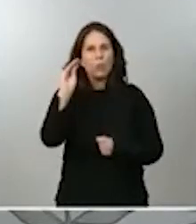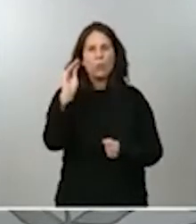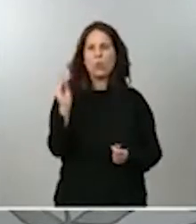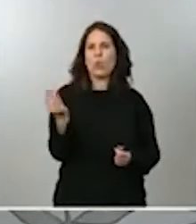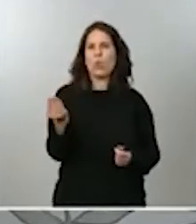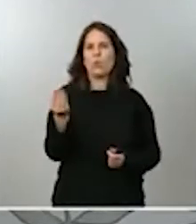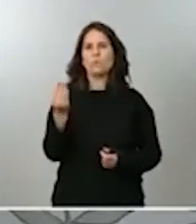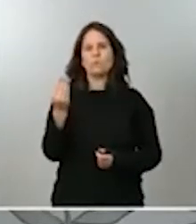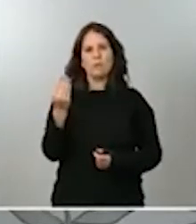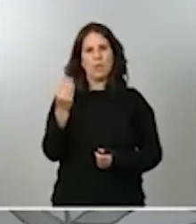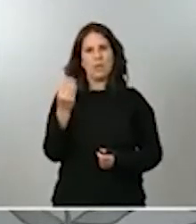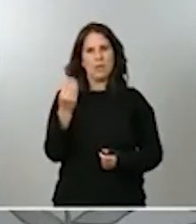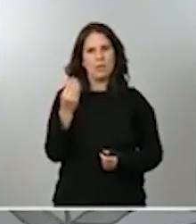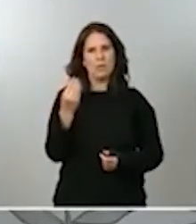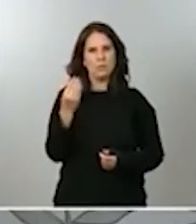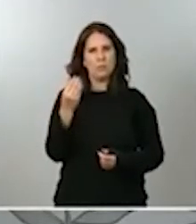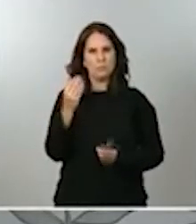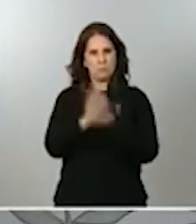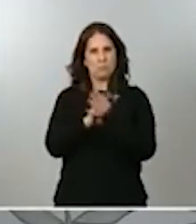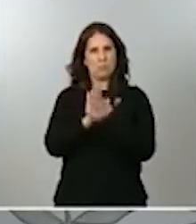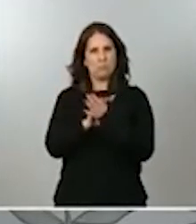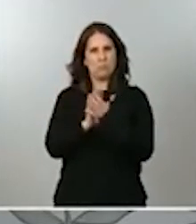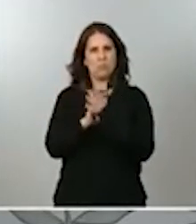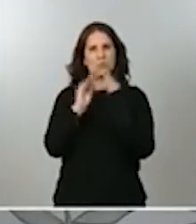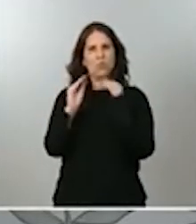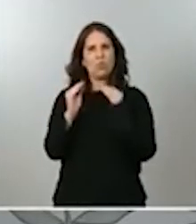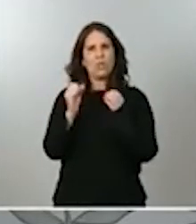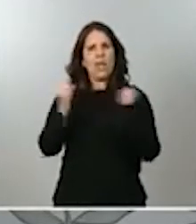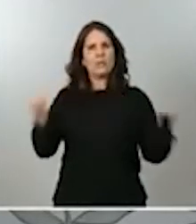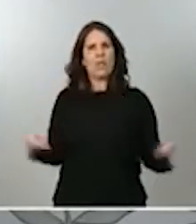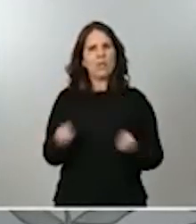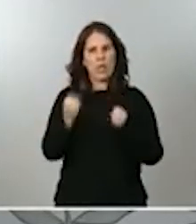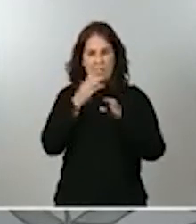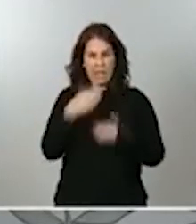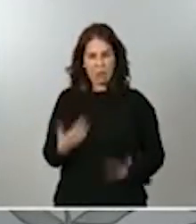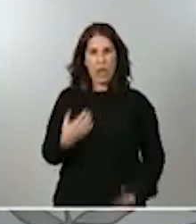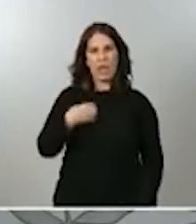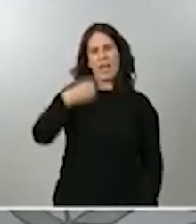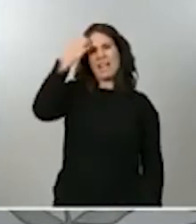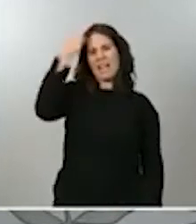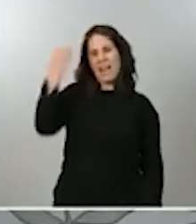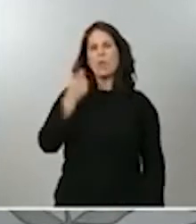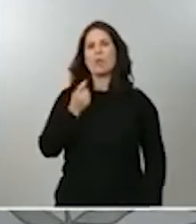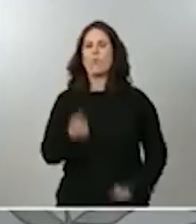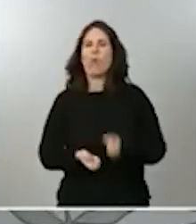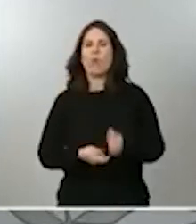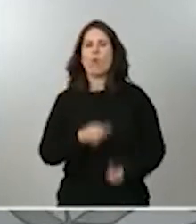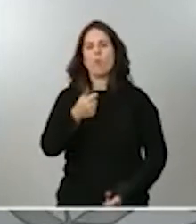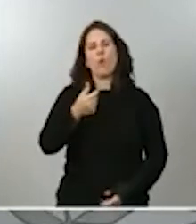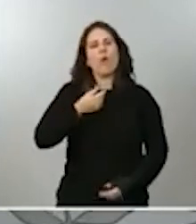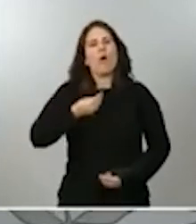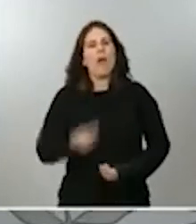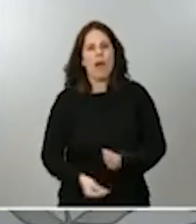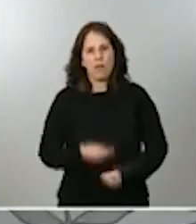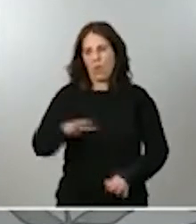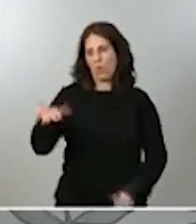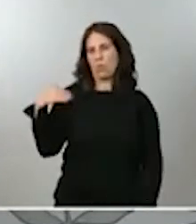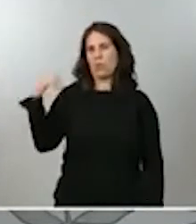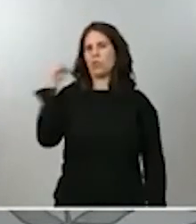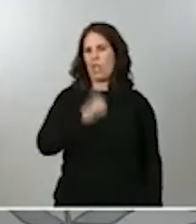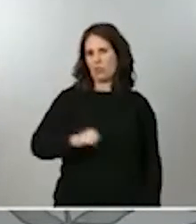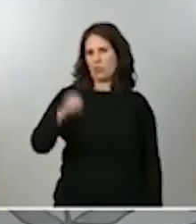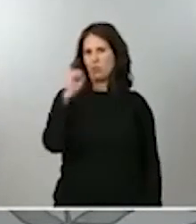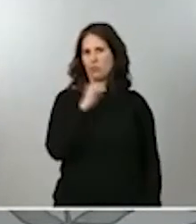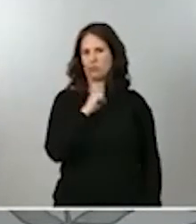dado la bienvenida a las actuaciones que la actual monarca ha ido desarrollando a lo largo de los últimos años, de los últimos meses,